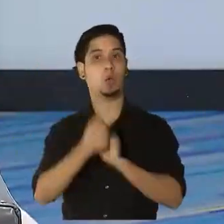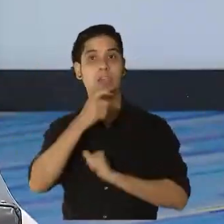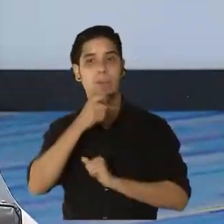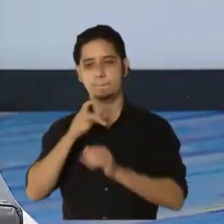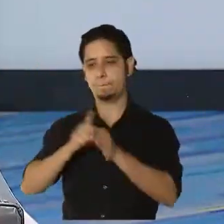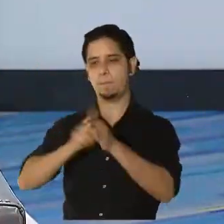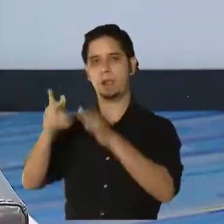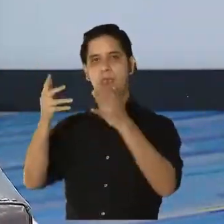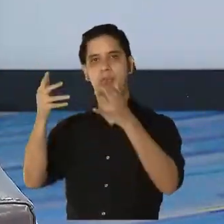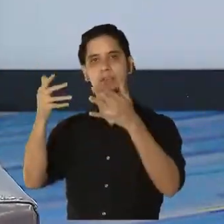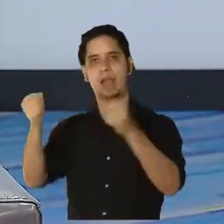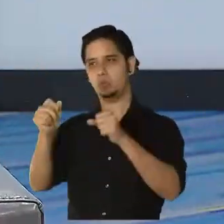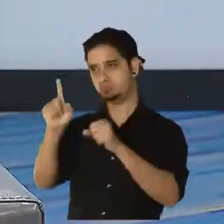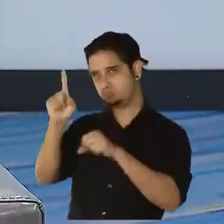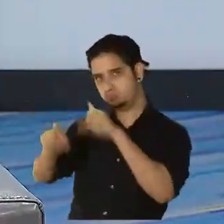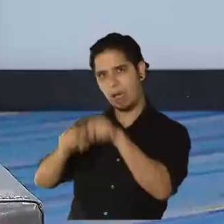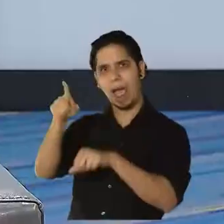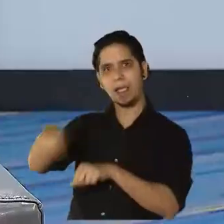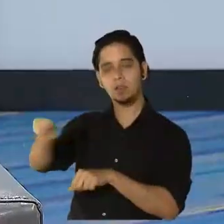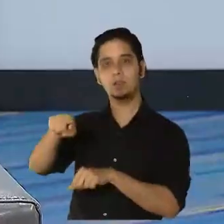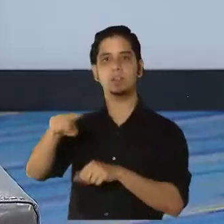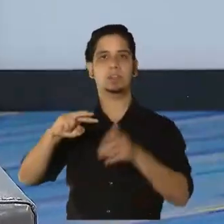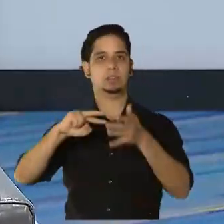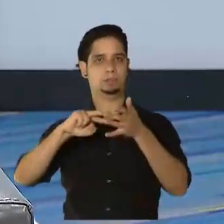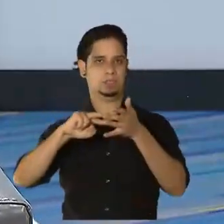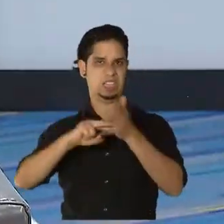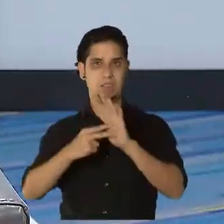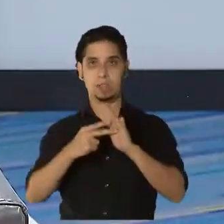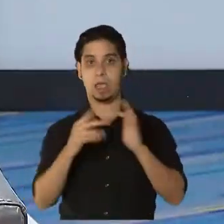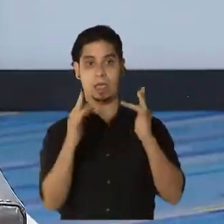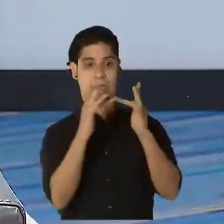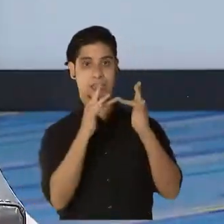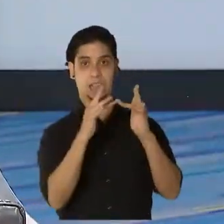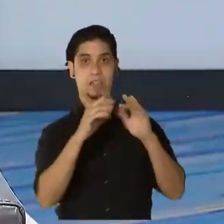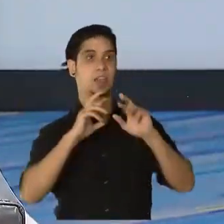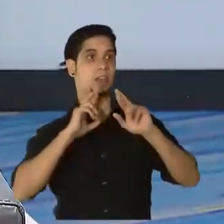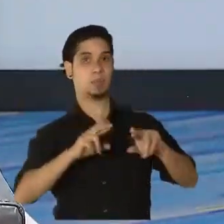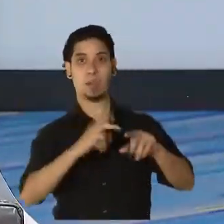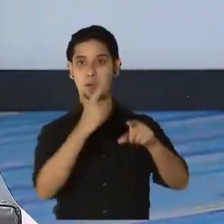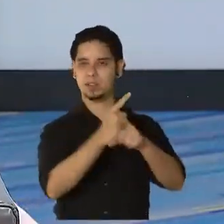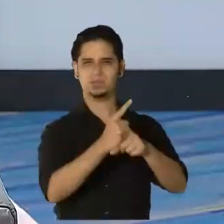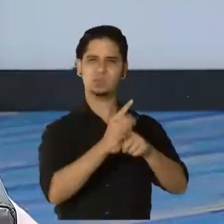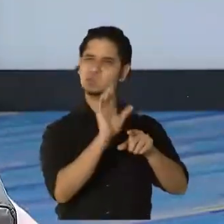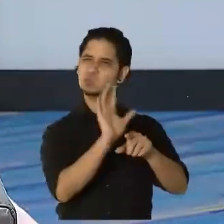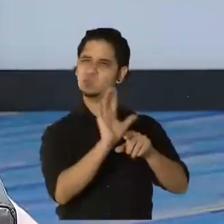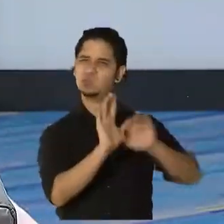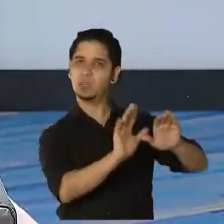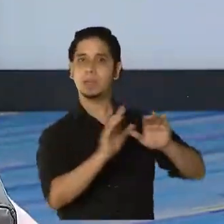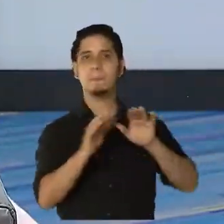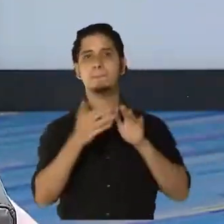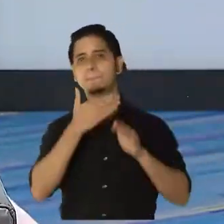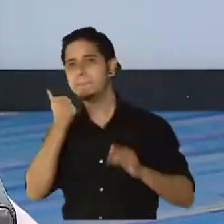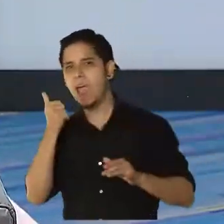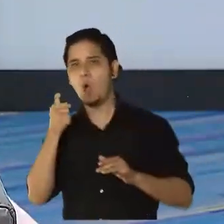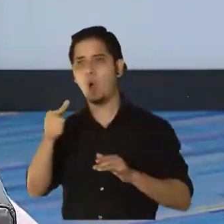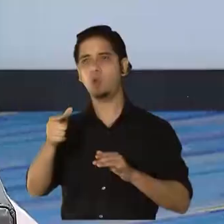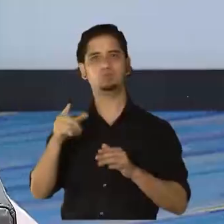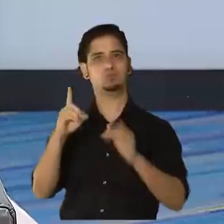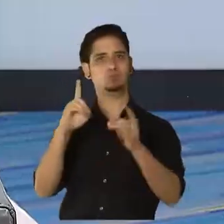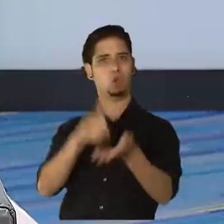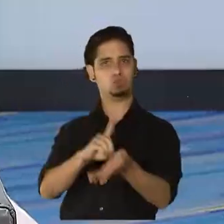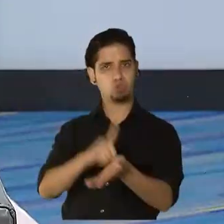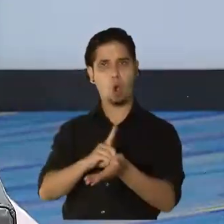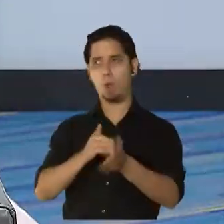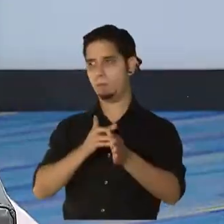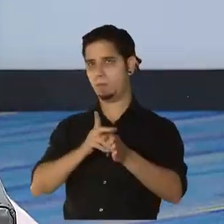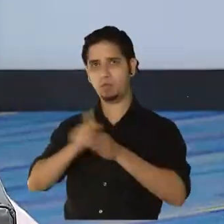Usted, las redes sociales no necesariamente son el mejor lugar para contestar preguntas, consulte con su profesional médico, sus dudas, y